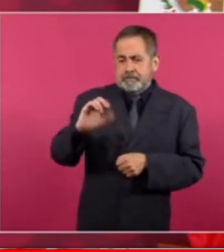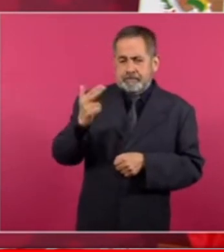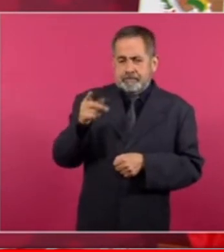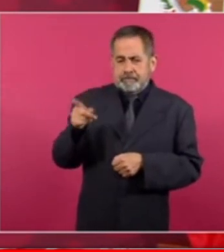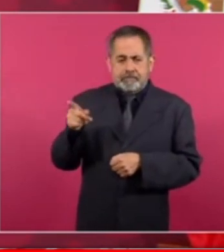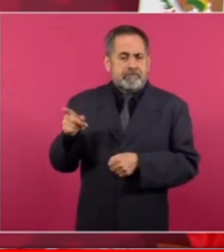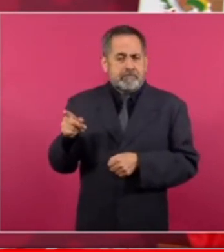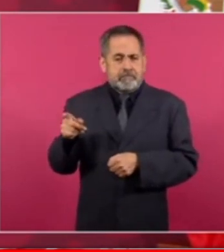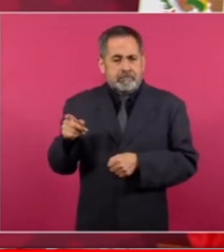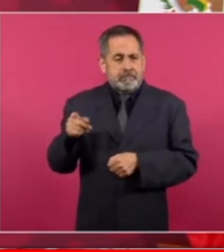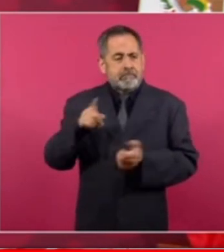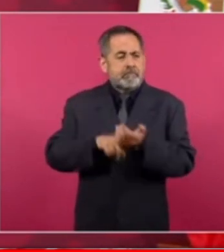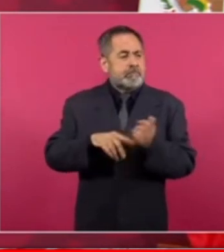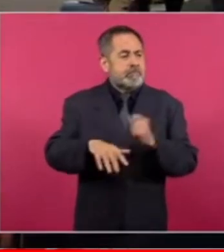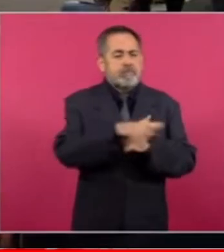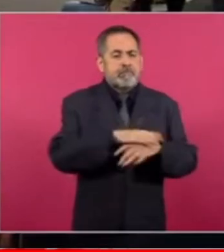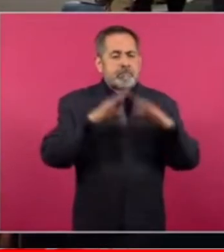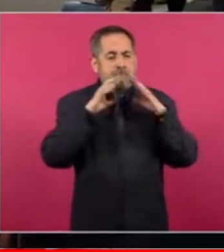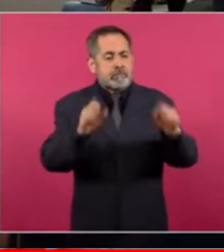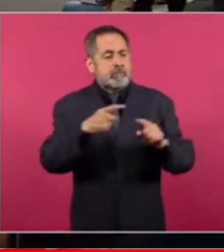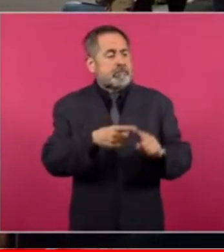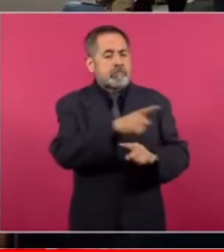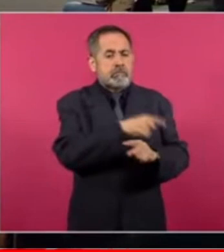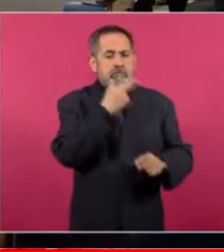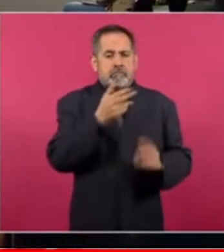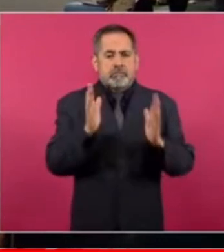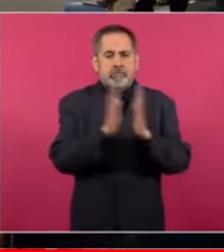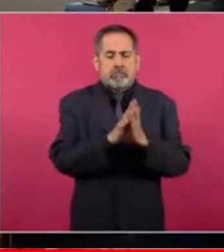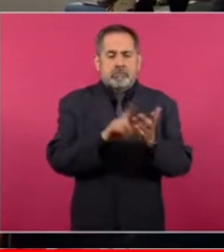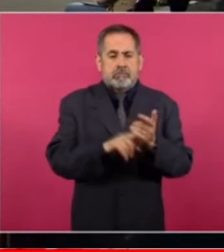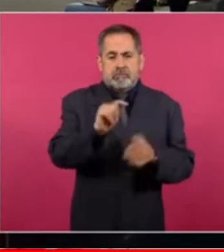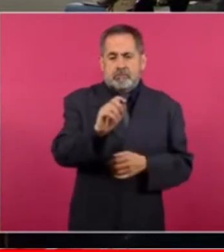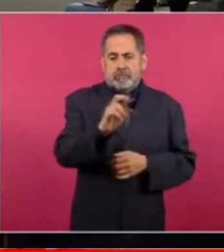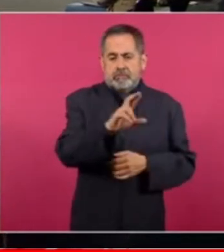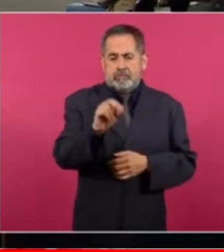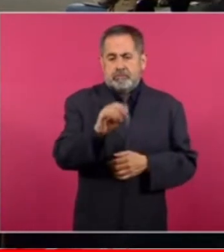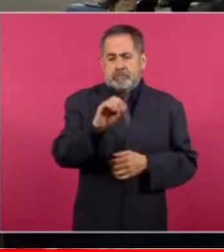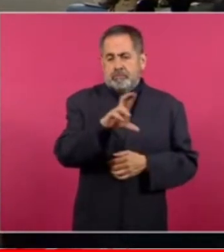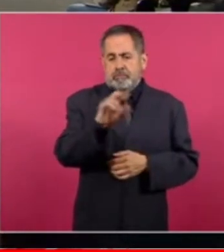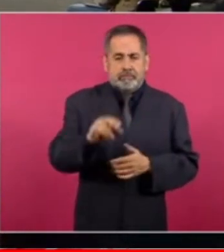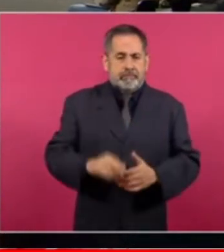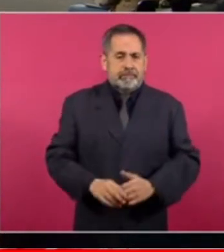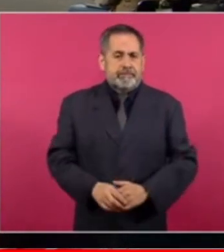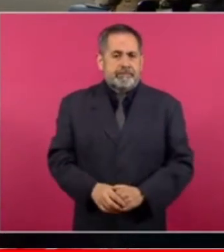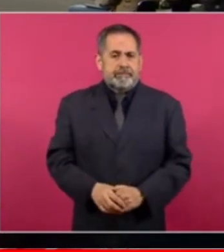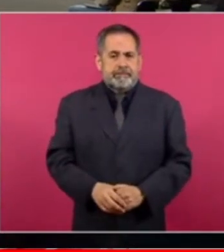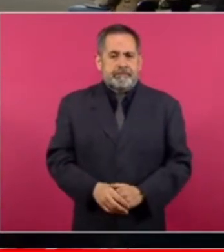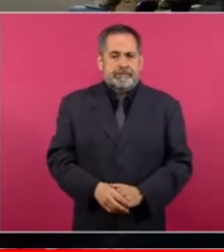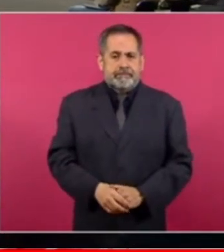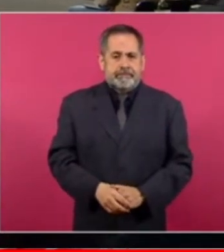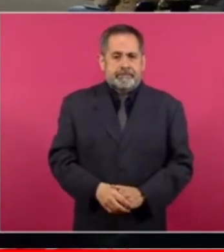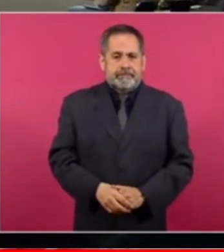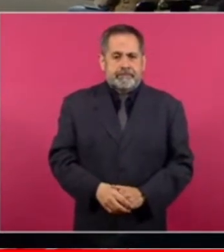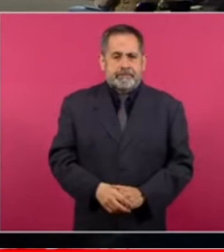al rancho de el finado Toledo Corro como la presa Santa María en Sinaloa